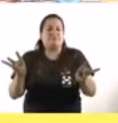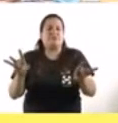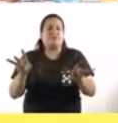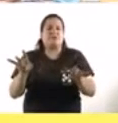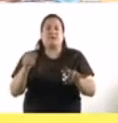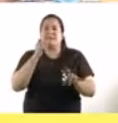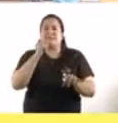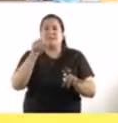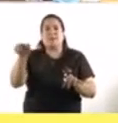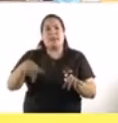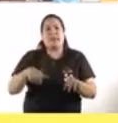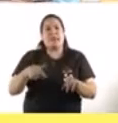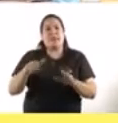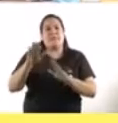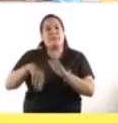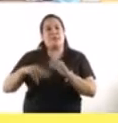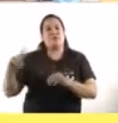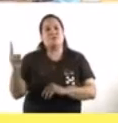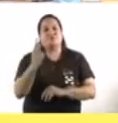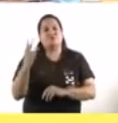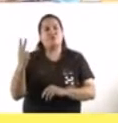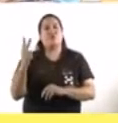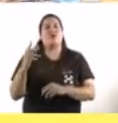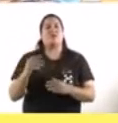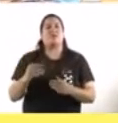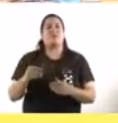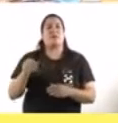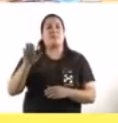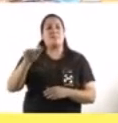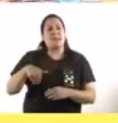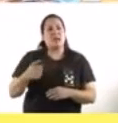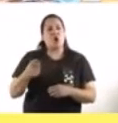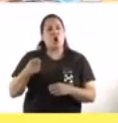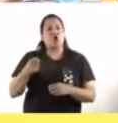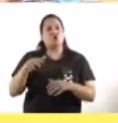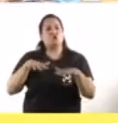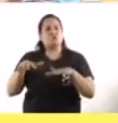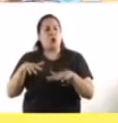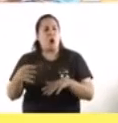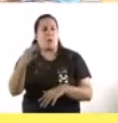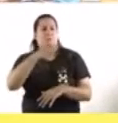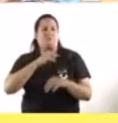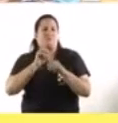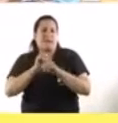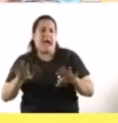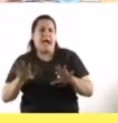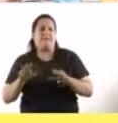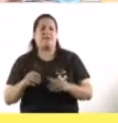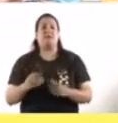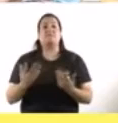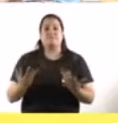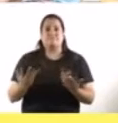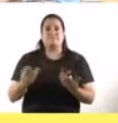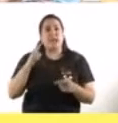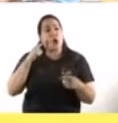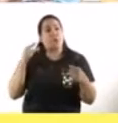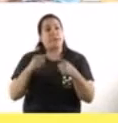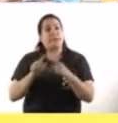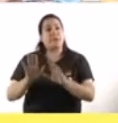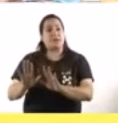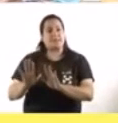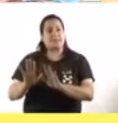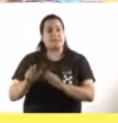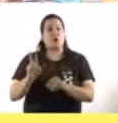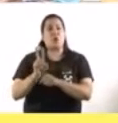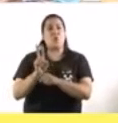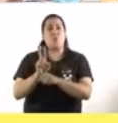menos daño social menos enfermedad grave y menos mortal de manera que el objetivo de la vacunación en los grupos de riesgo es exactamente lograr lo que vos preguntabas